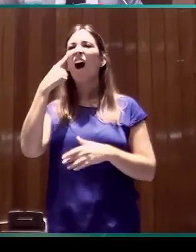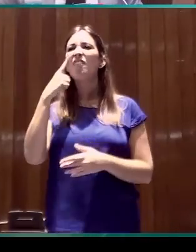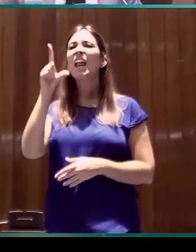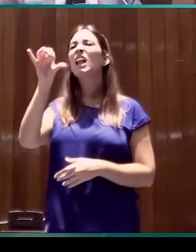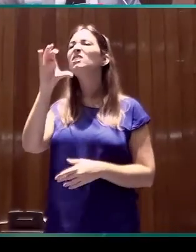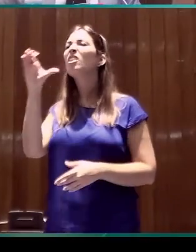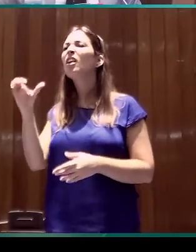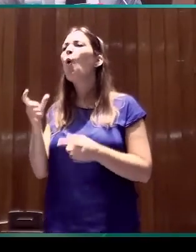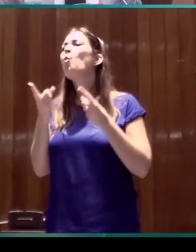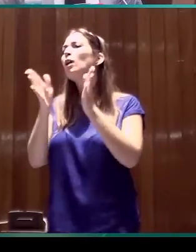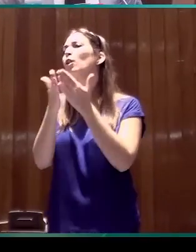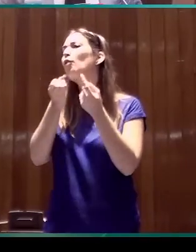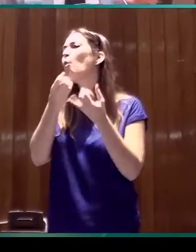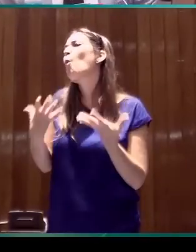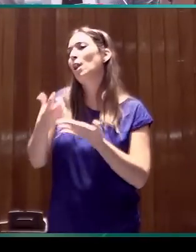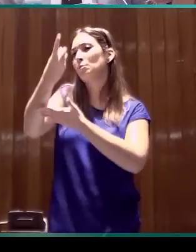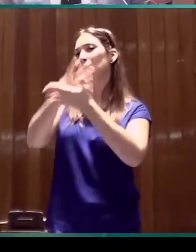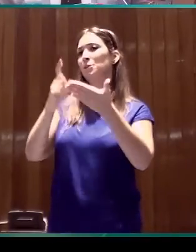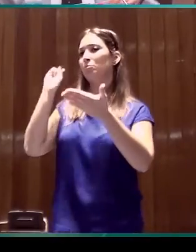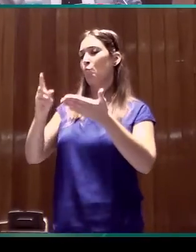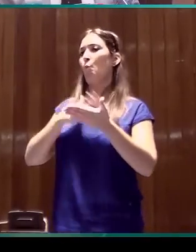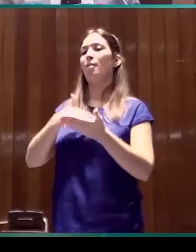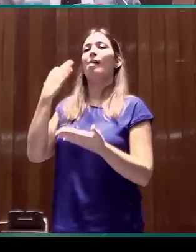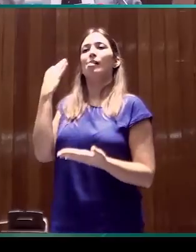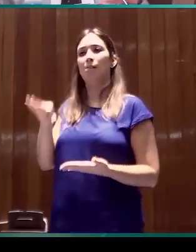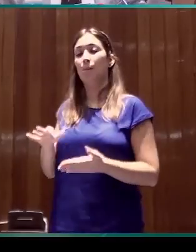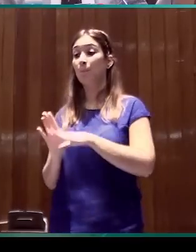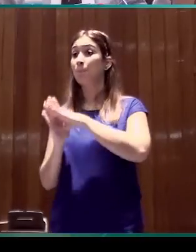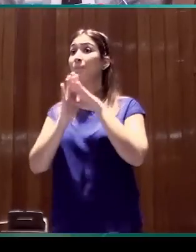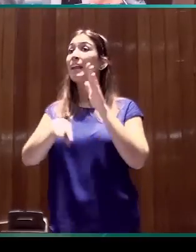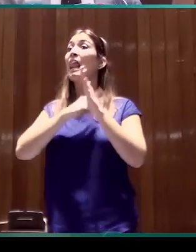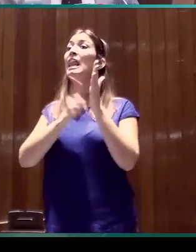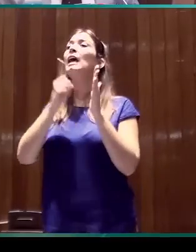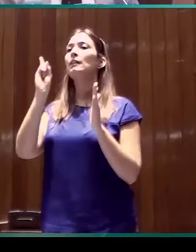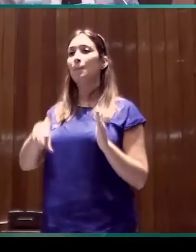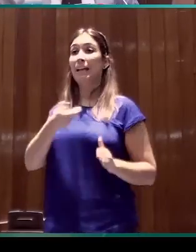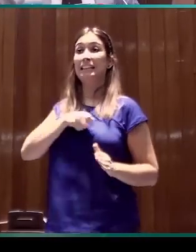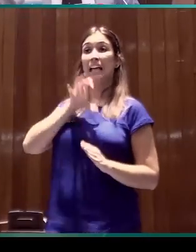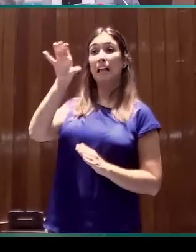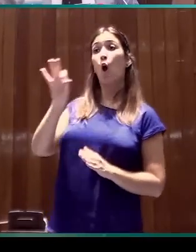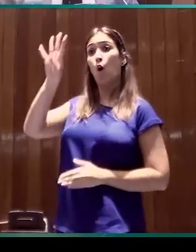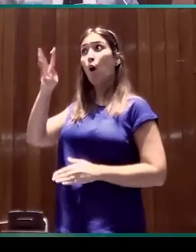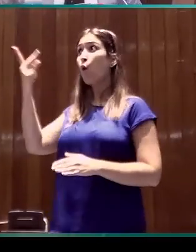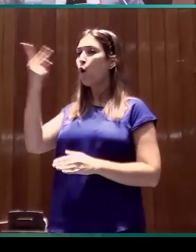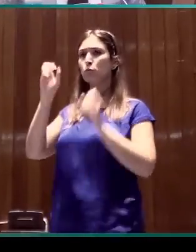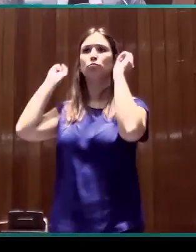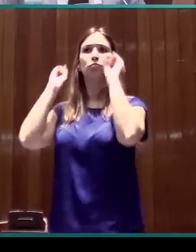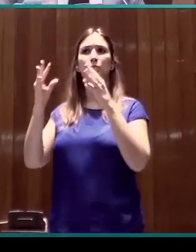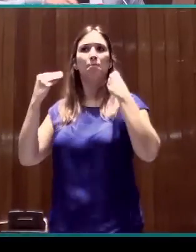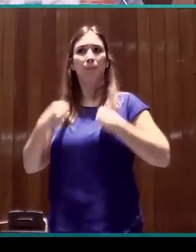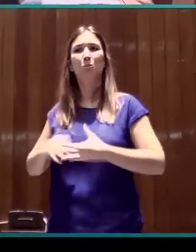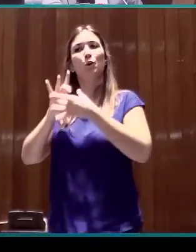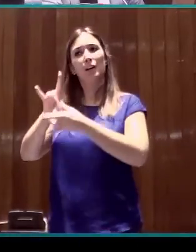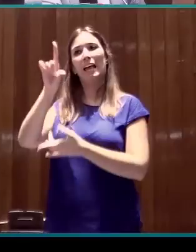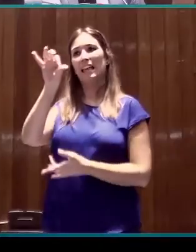signos catalana en este momento. También incluimos la legislación, tanto la estatal como la catalana, sobre lenguas de signos. Y